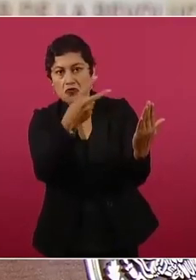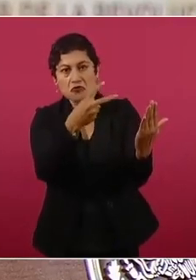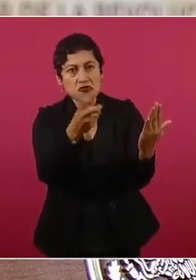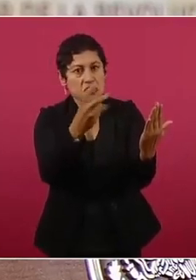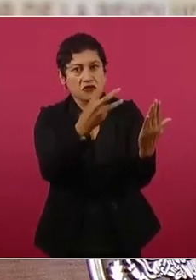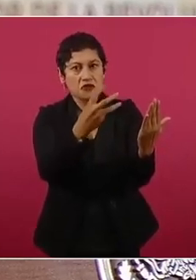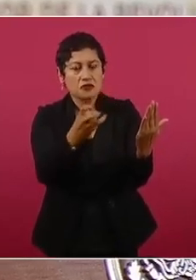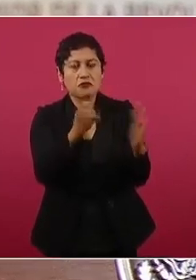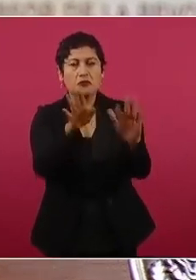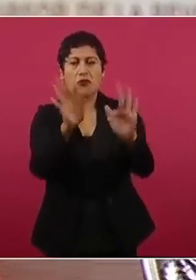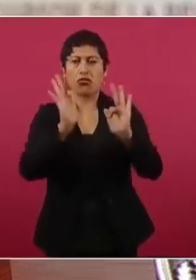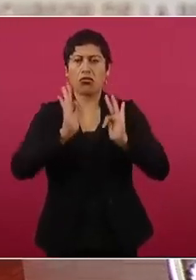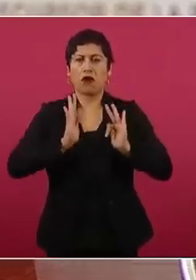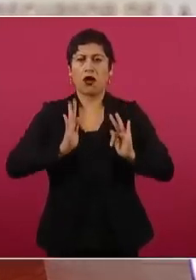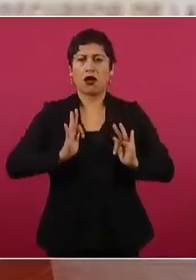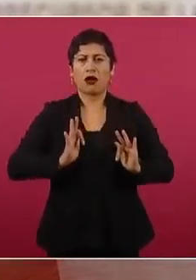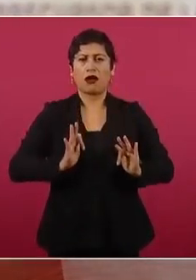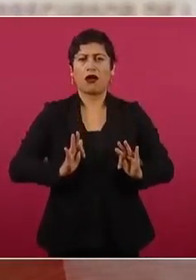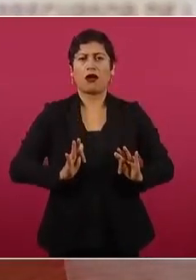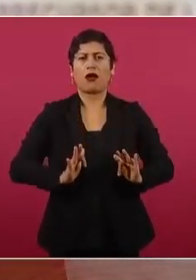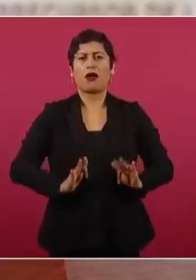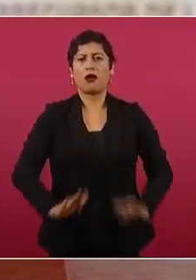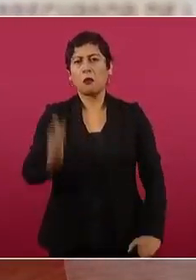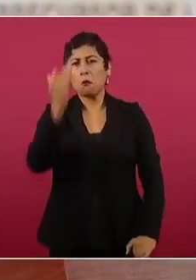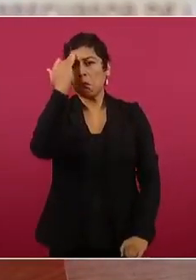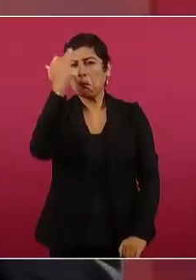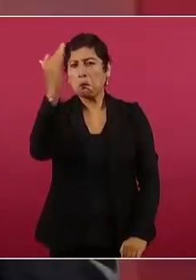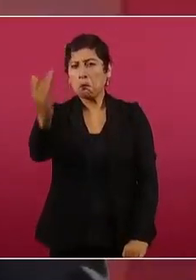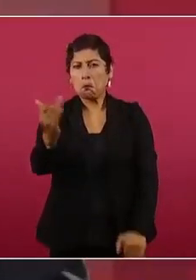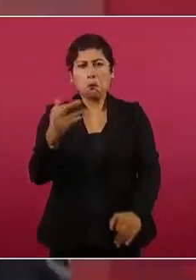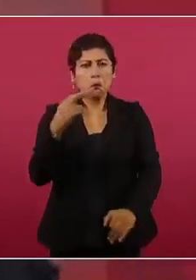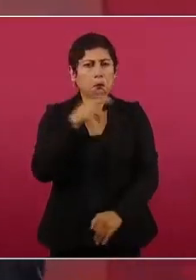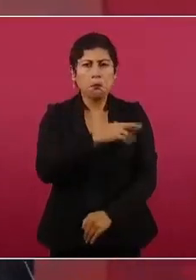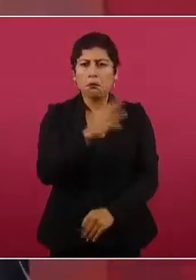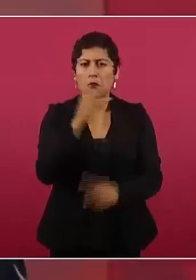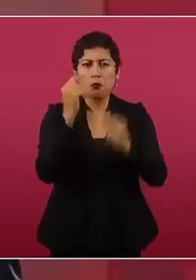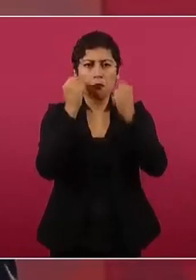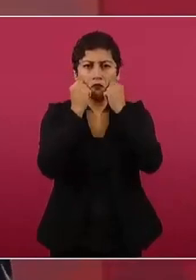llévate tu tiempo ahí viendo a quién conoces,